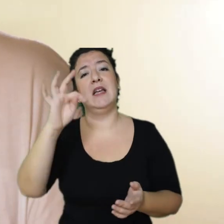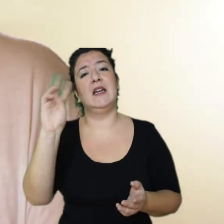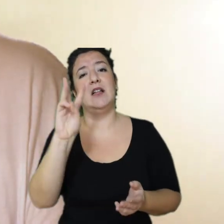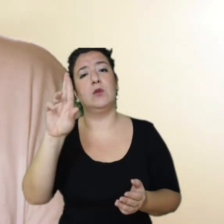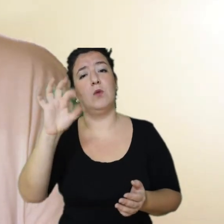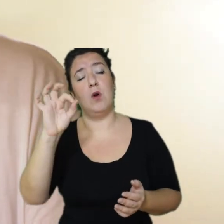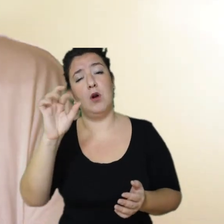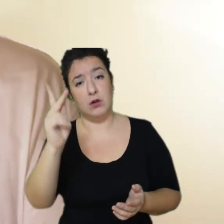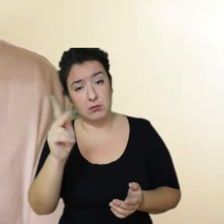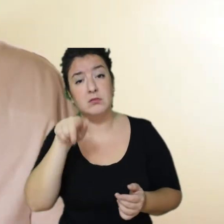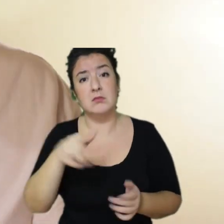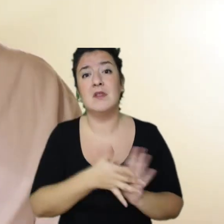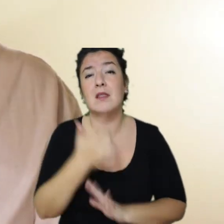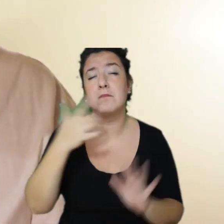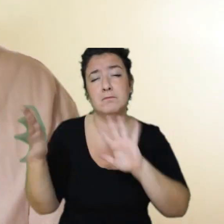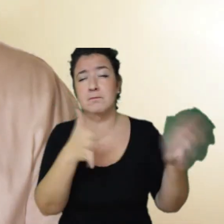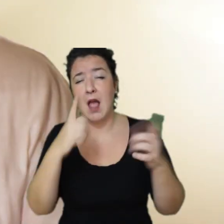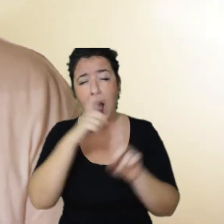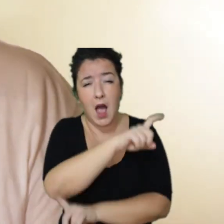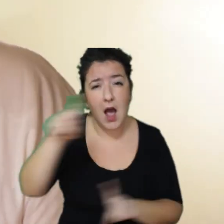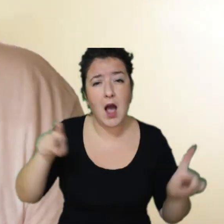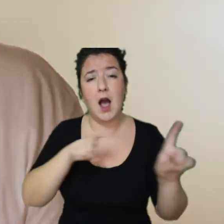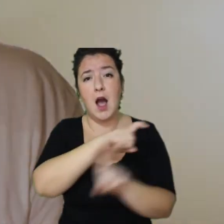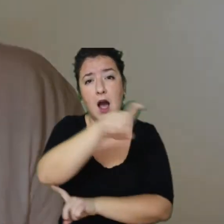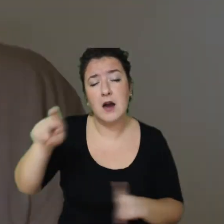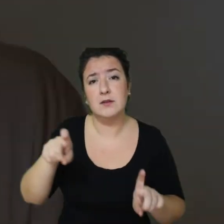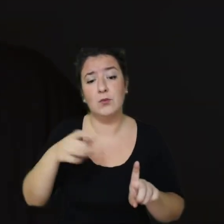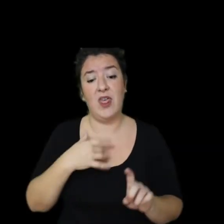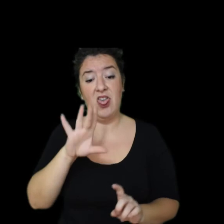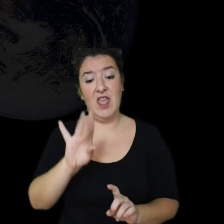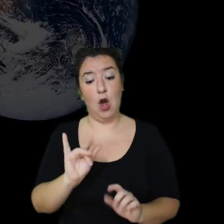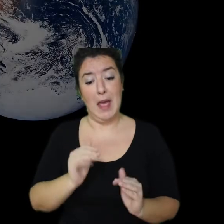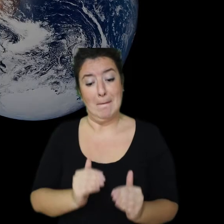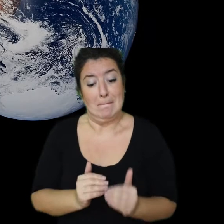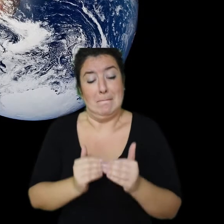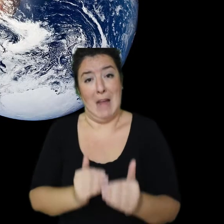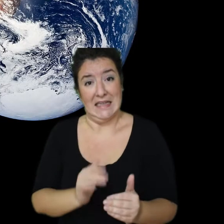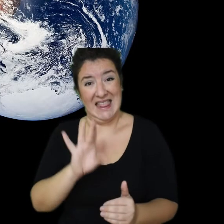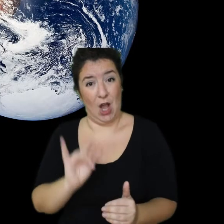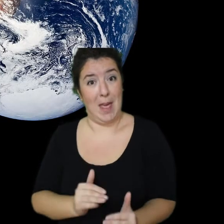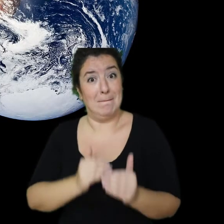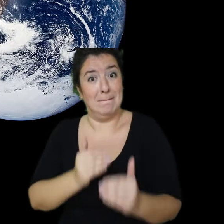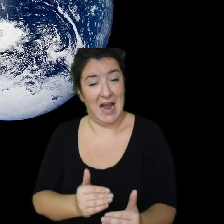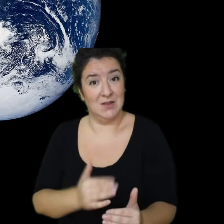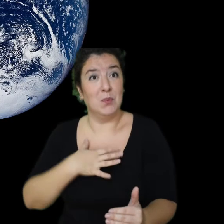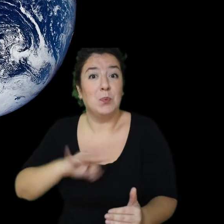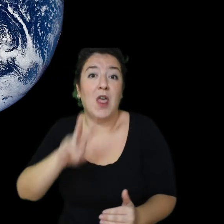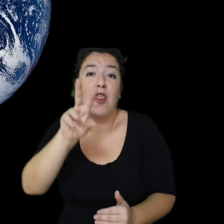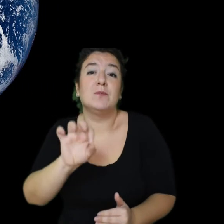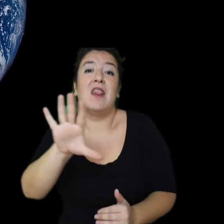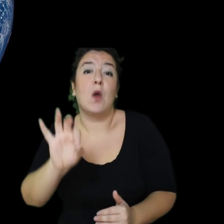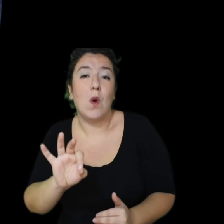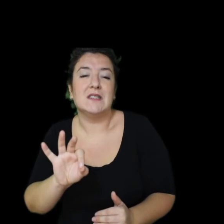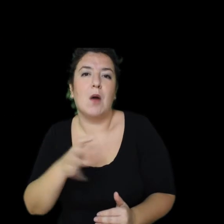calcula que si cada año consiguiéramos retrasar 5 días el día de sobrecapacidad de la Tierra, en 2050 se podría volver